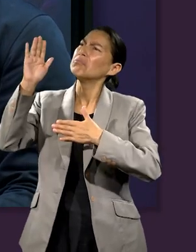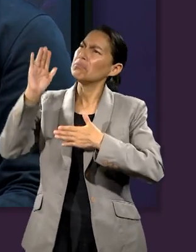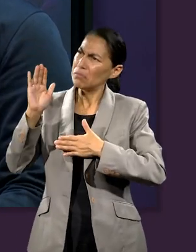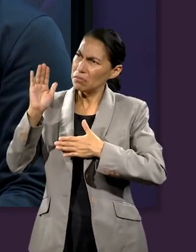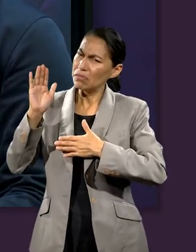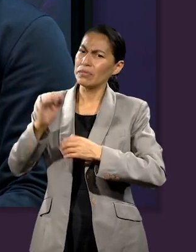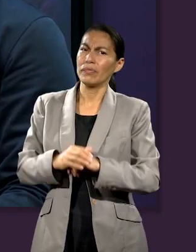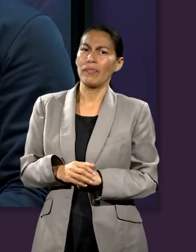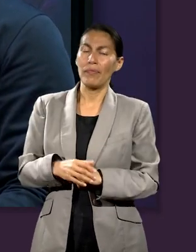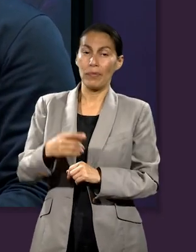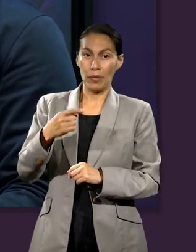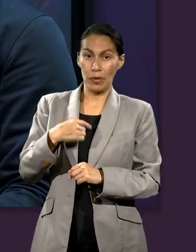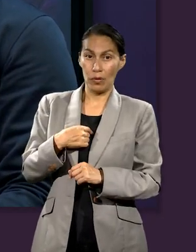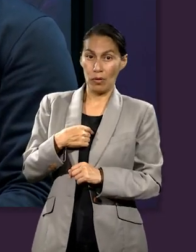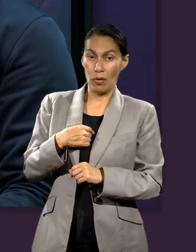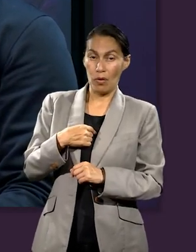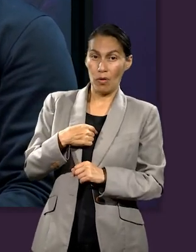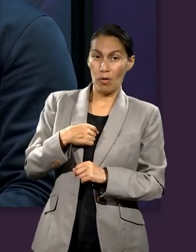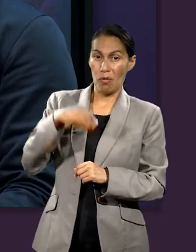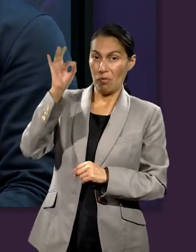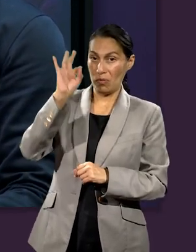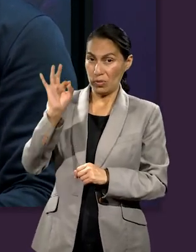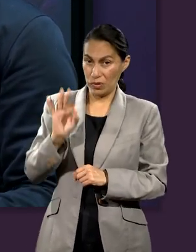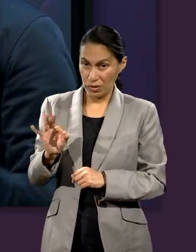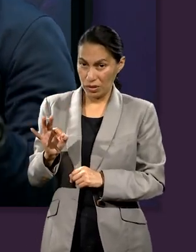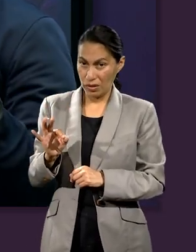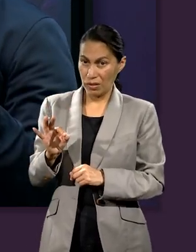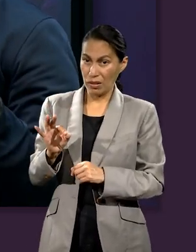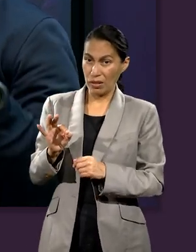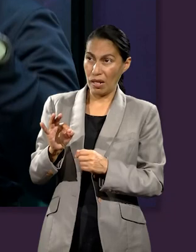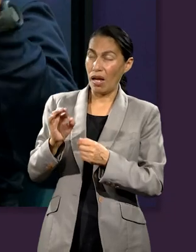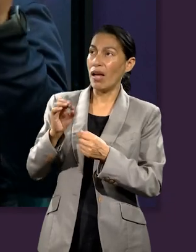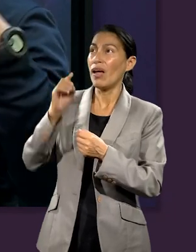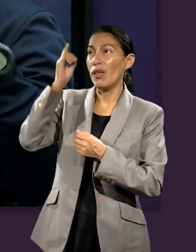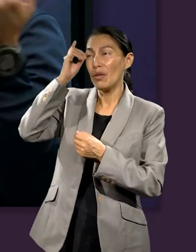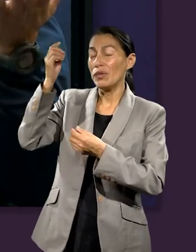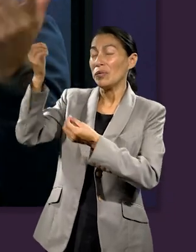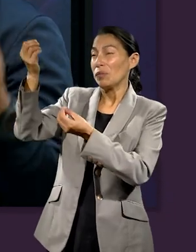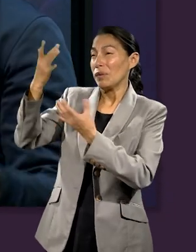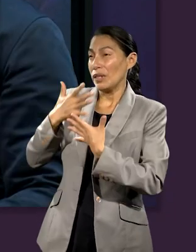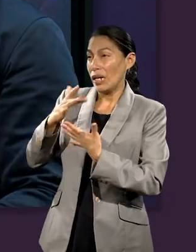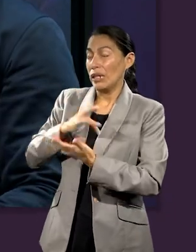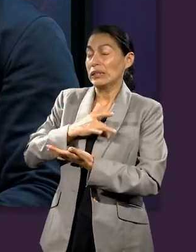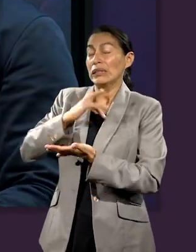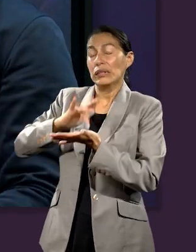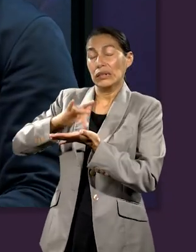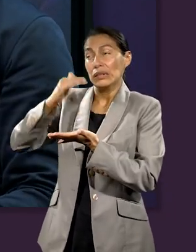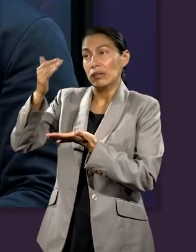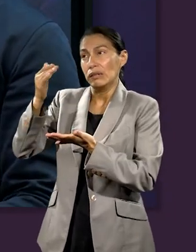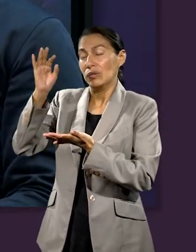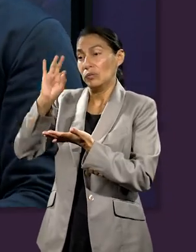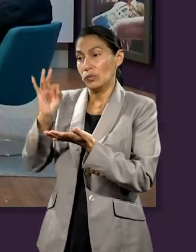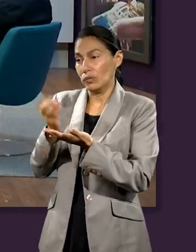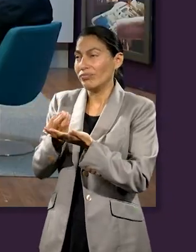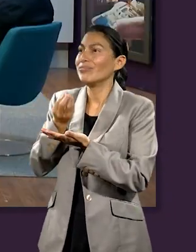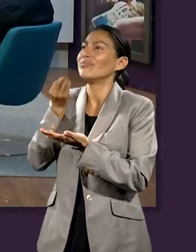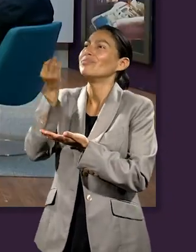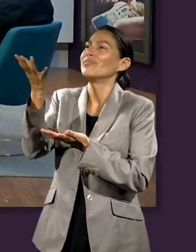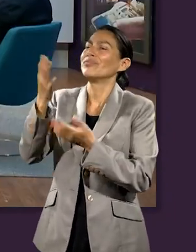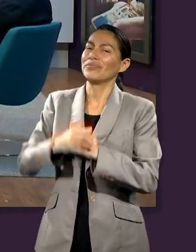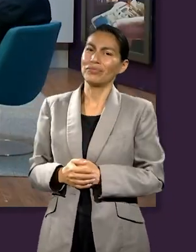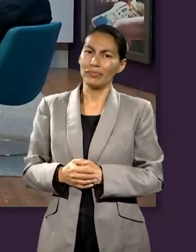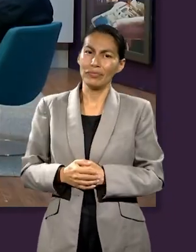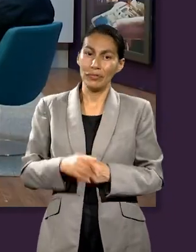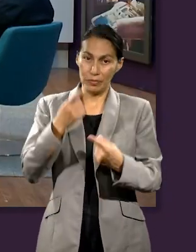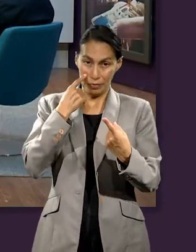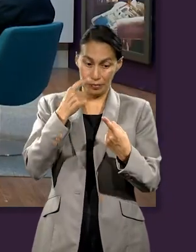hacemos un pacto con Dios, donde le ponemos un número, una cantidad a ese agradecimiento que